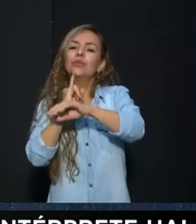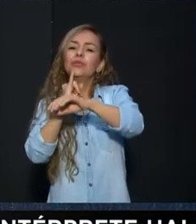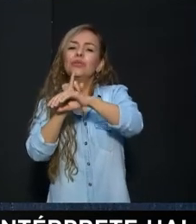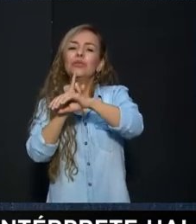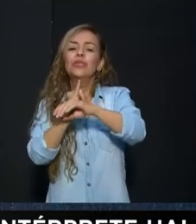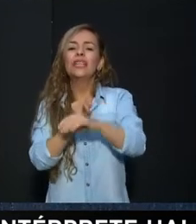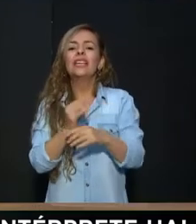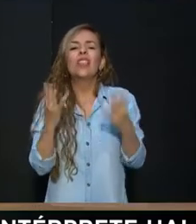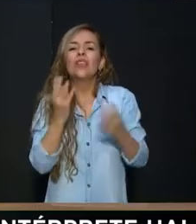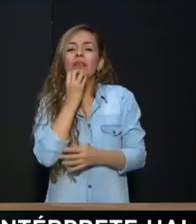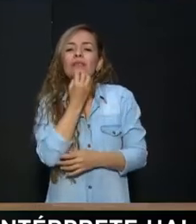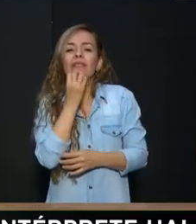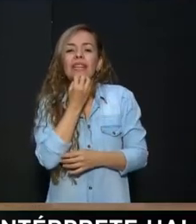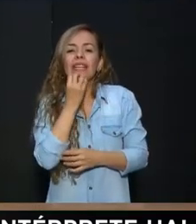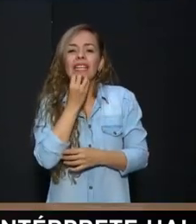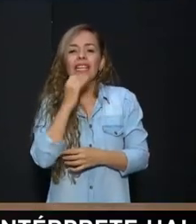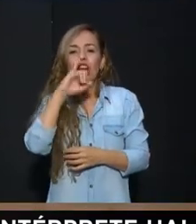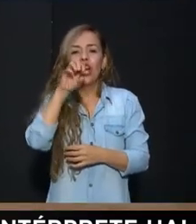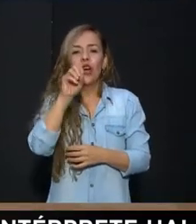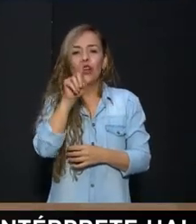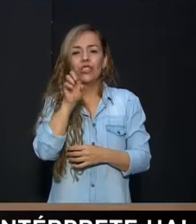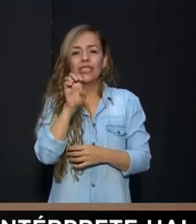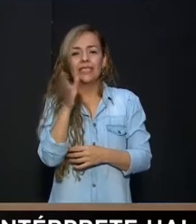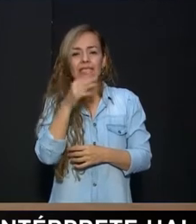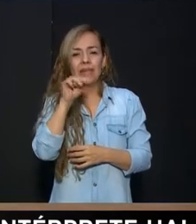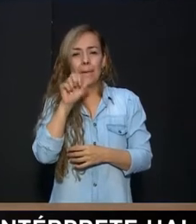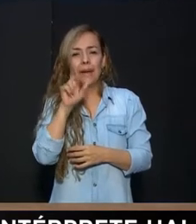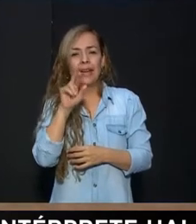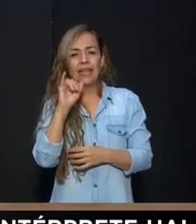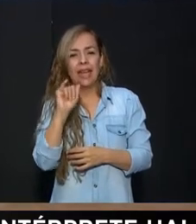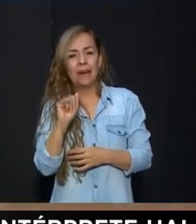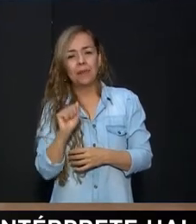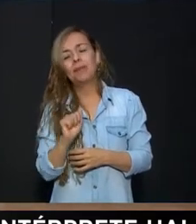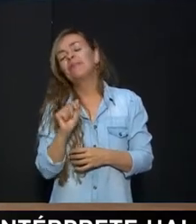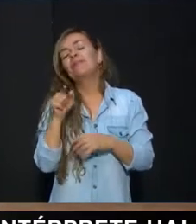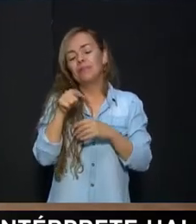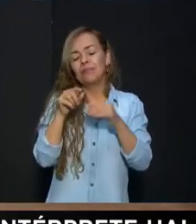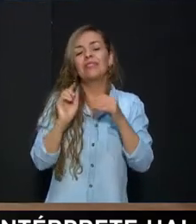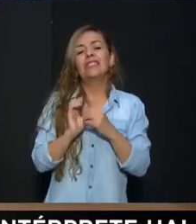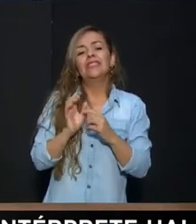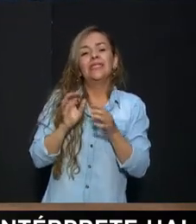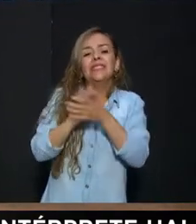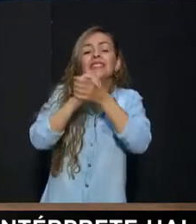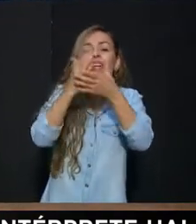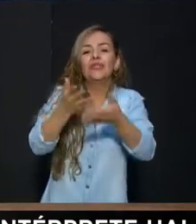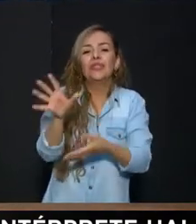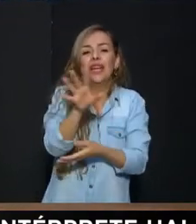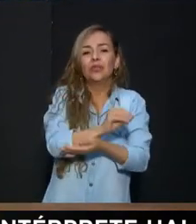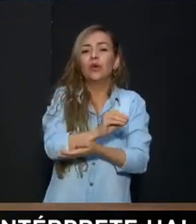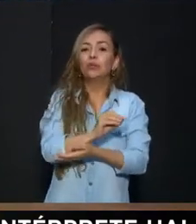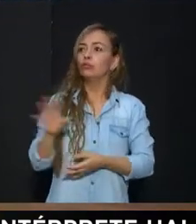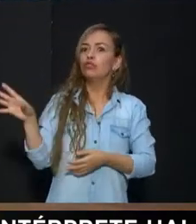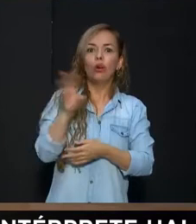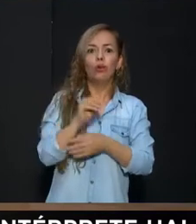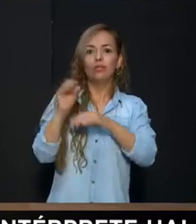Ah bueno Que alegría Porque se les extraña Bastante Es muy especial La acogida Que tienen En las